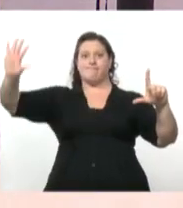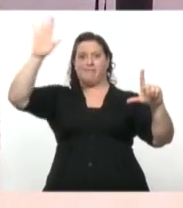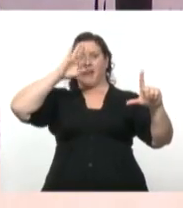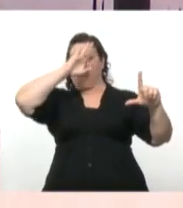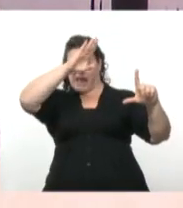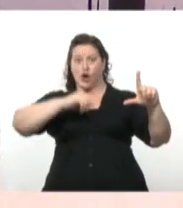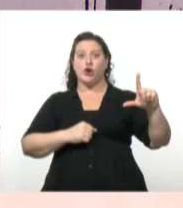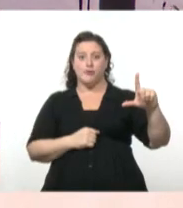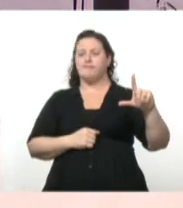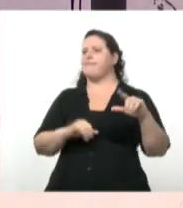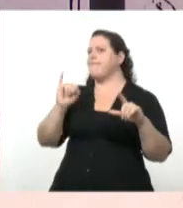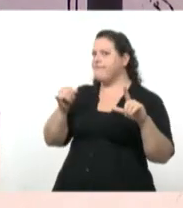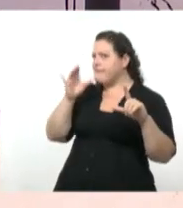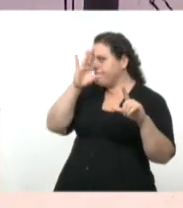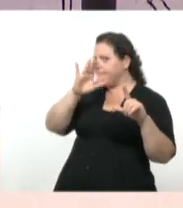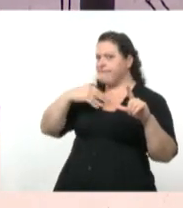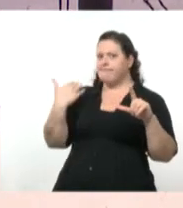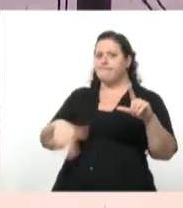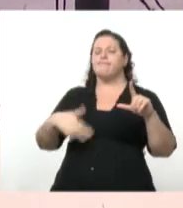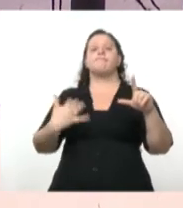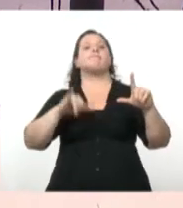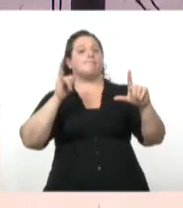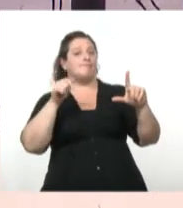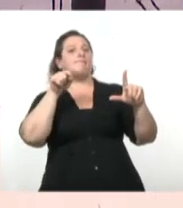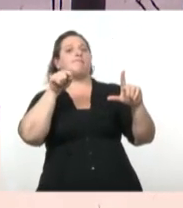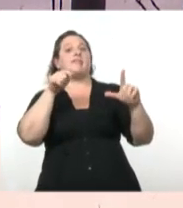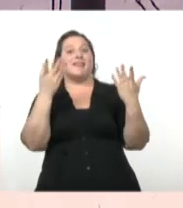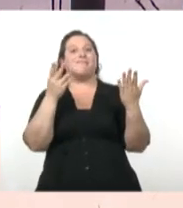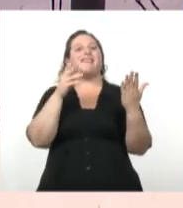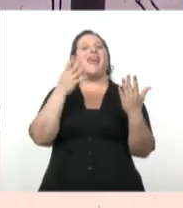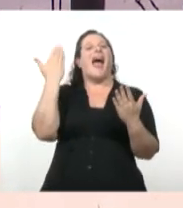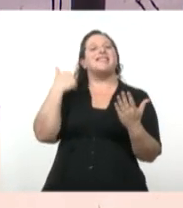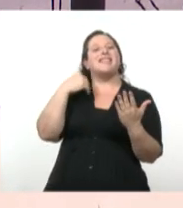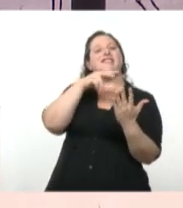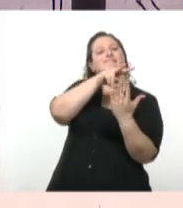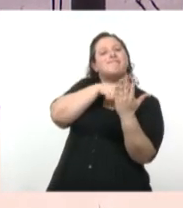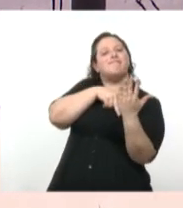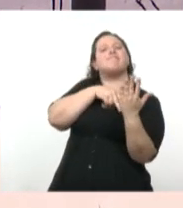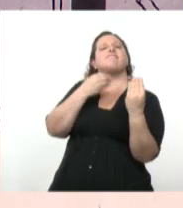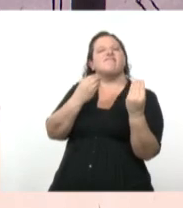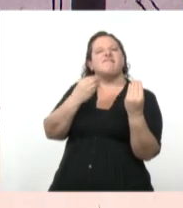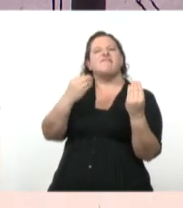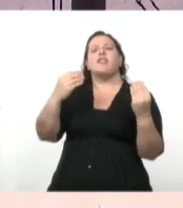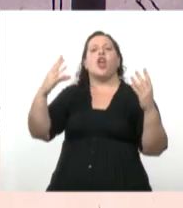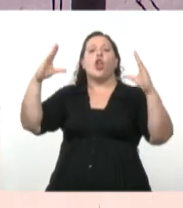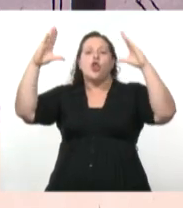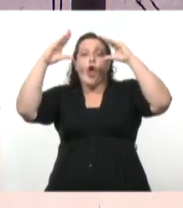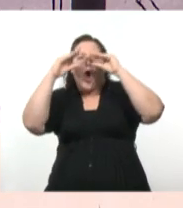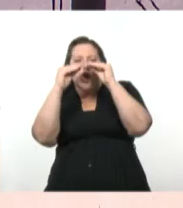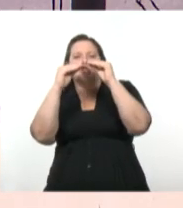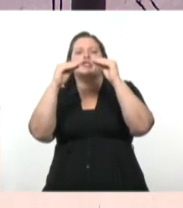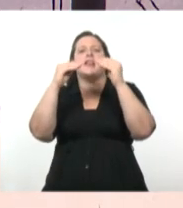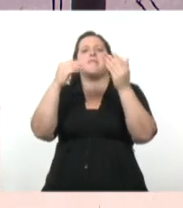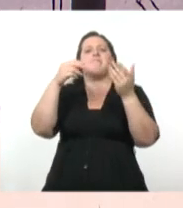Esto que dice que era de noche y que él estaba en su escritorio y que solamente se escuchaba el sonido de la pluma